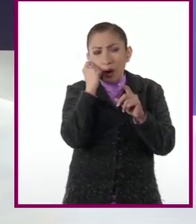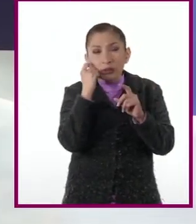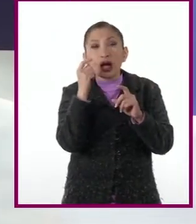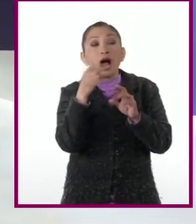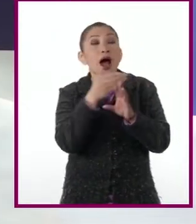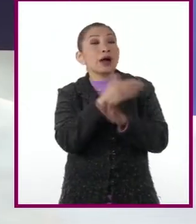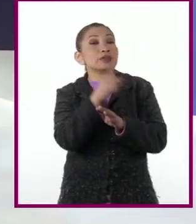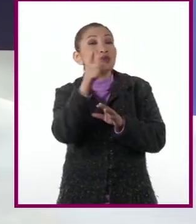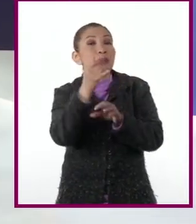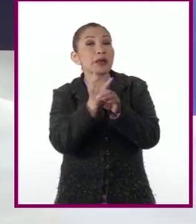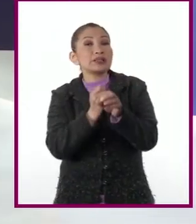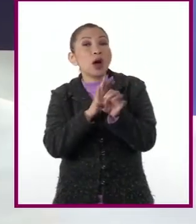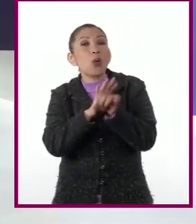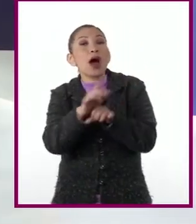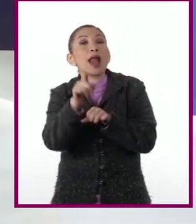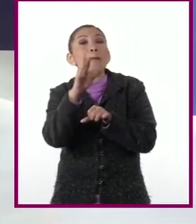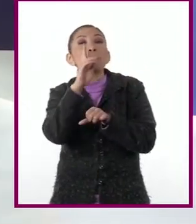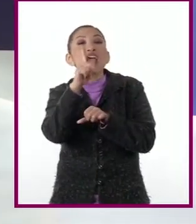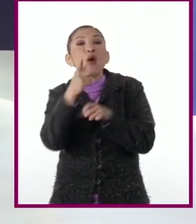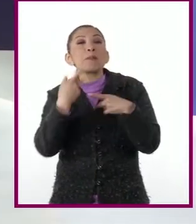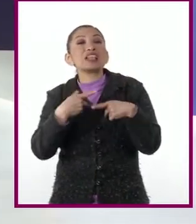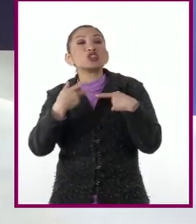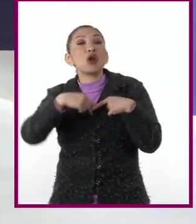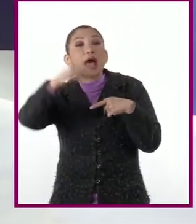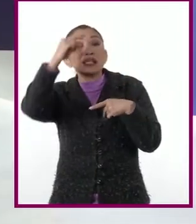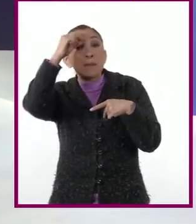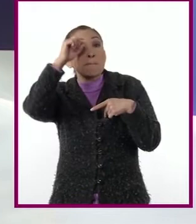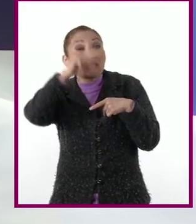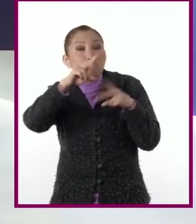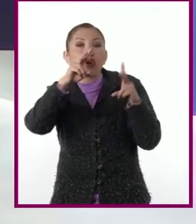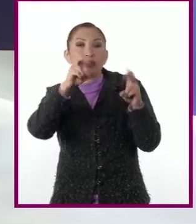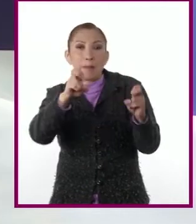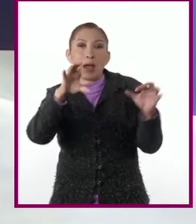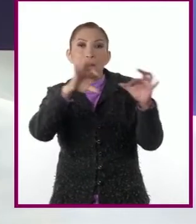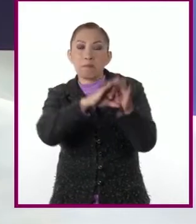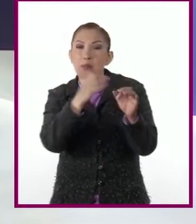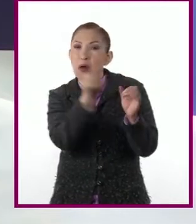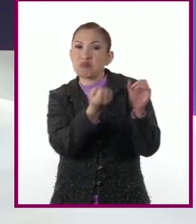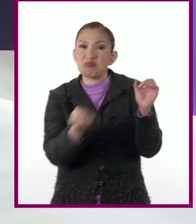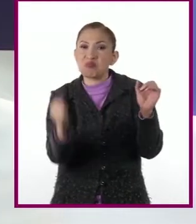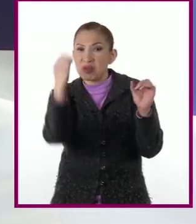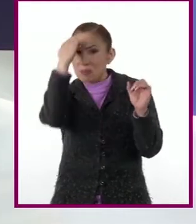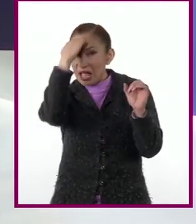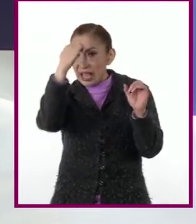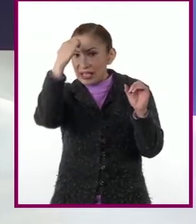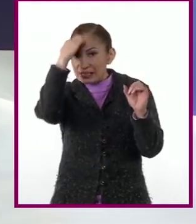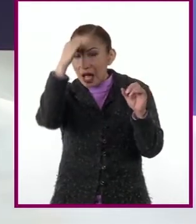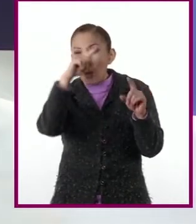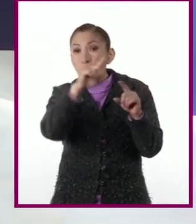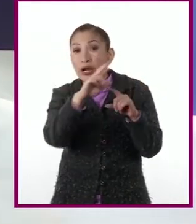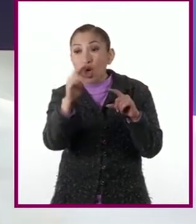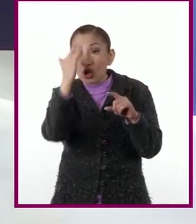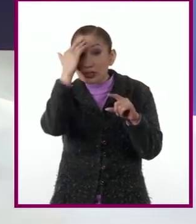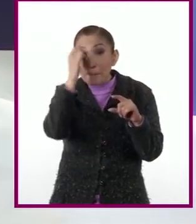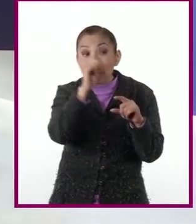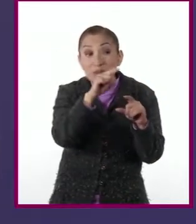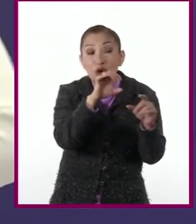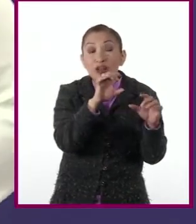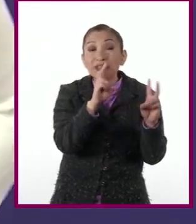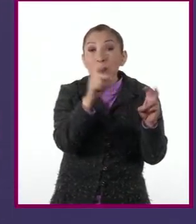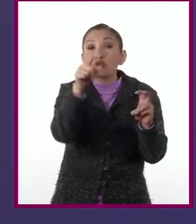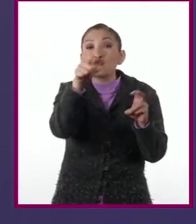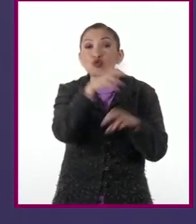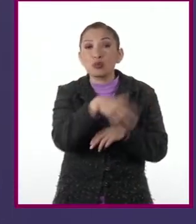antes investiguen cuáles son los mejores autores en el tema a investigar. ¿Cuáles han tenido mayor reconocimiento en el tema?